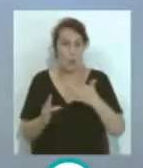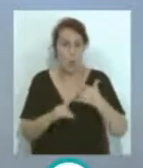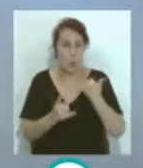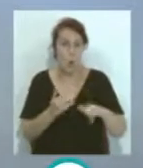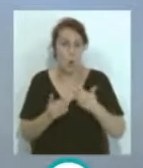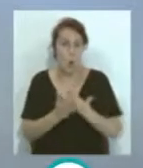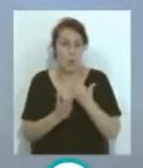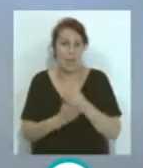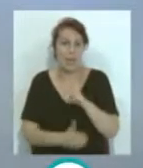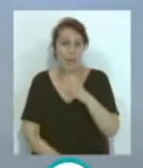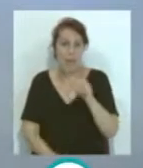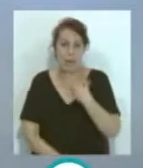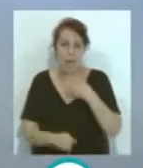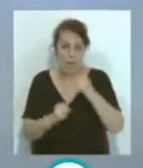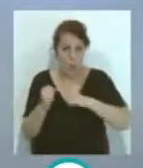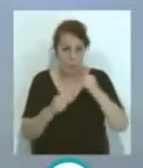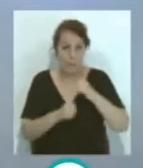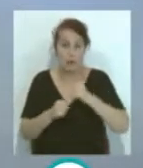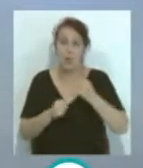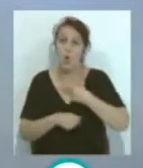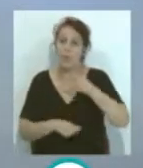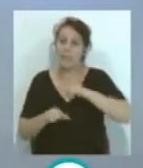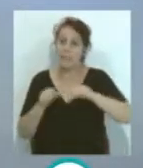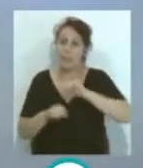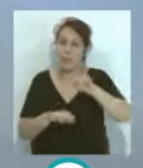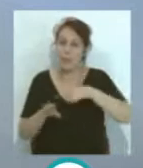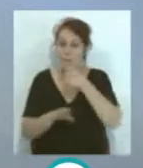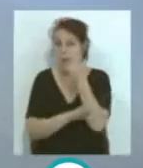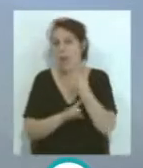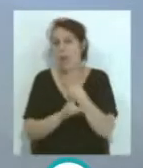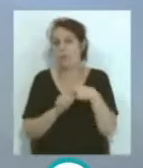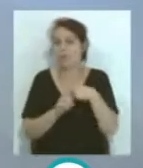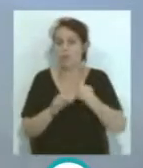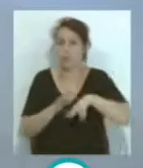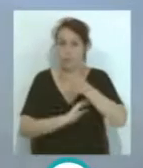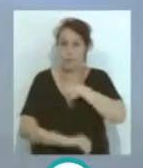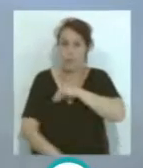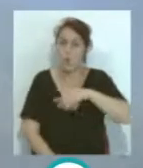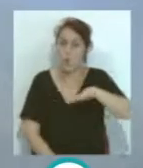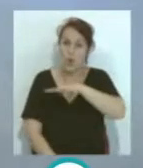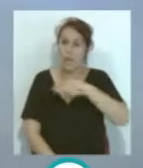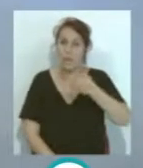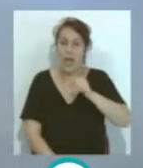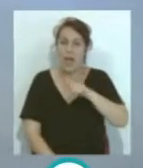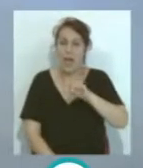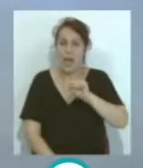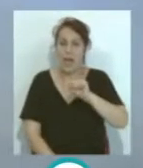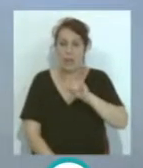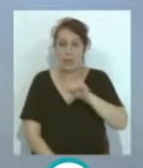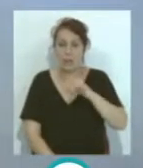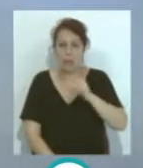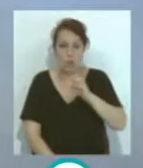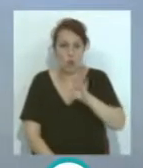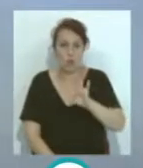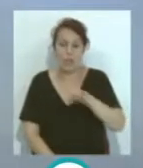partido... ...de la jornada 30 del campeonato... ...de liga de la primera división del fútbol español... ...en Balaído jugaba en el Celta de Vigo Nacho...